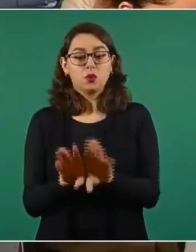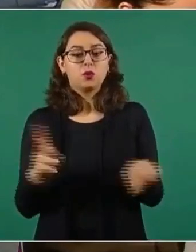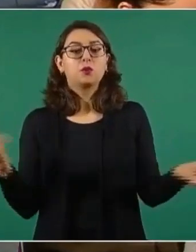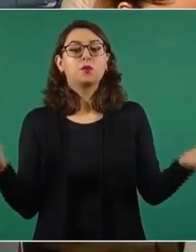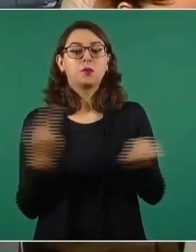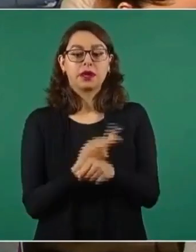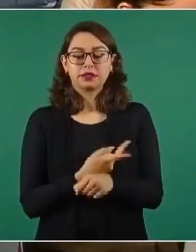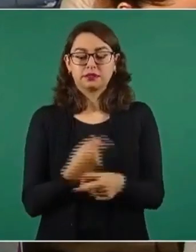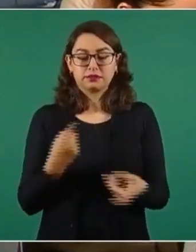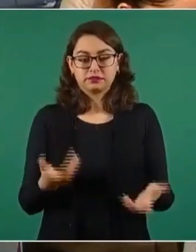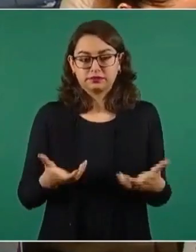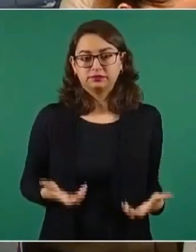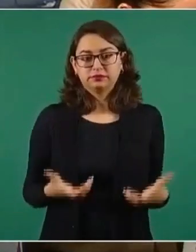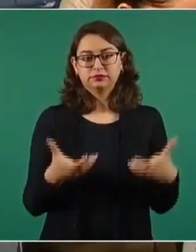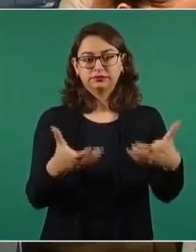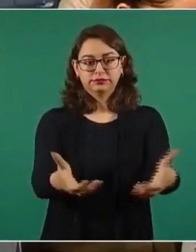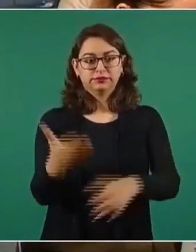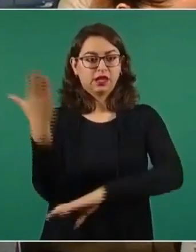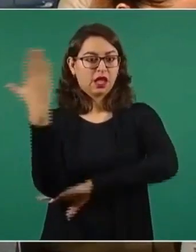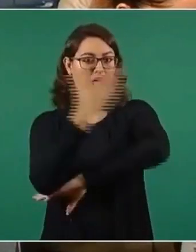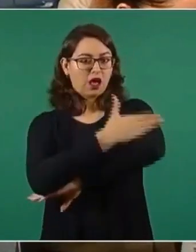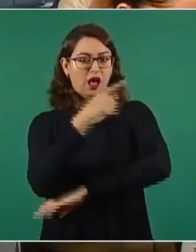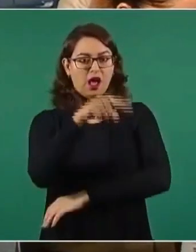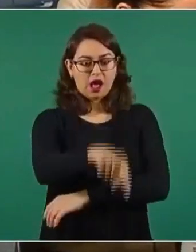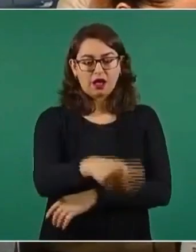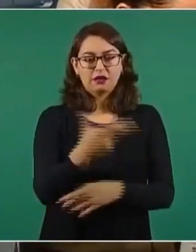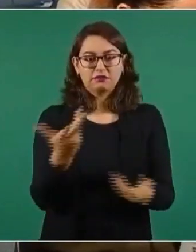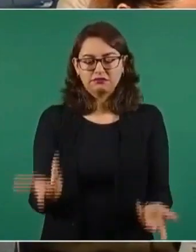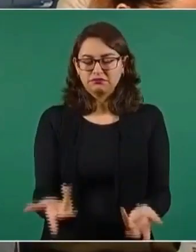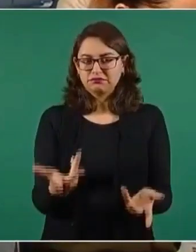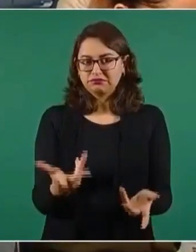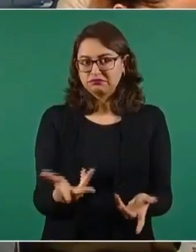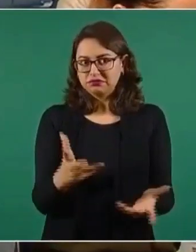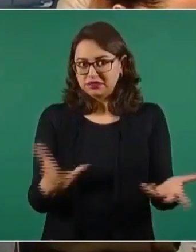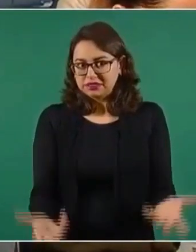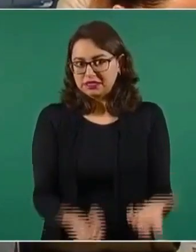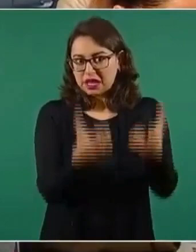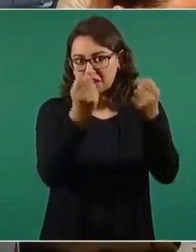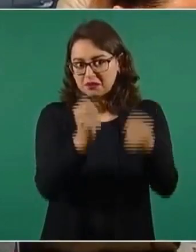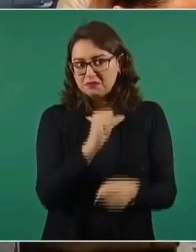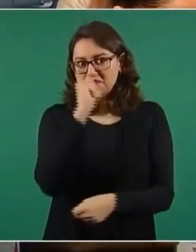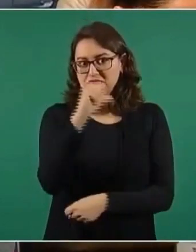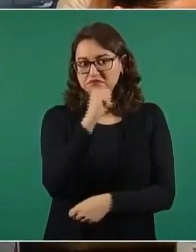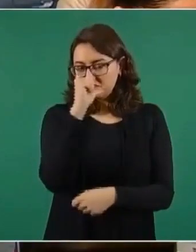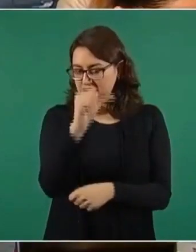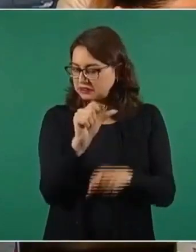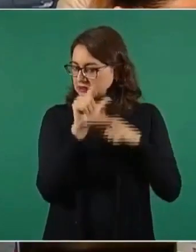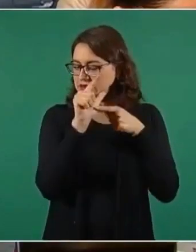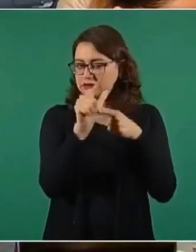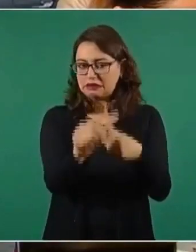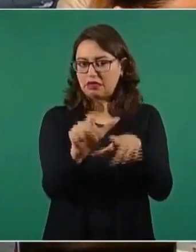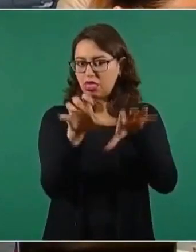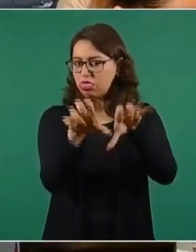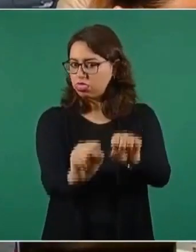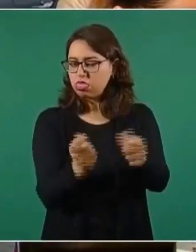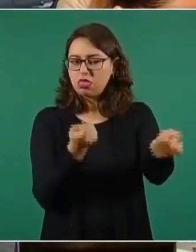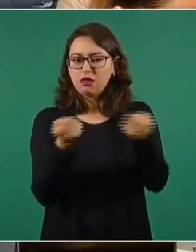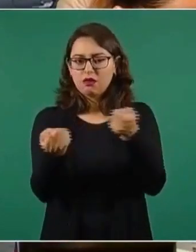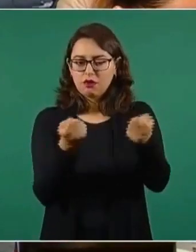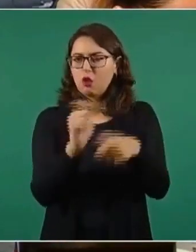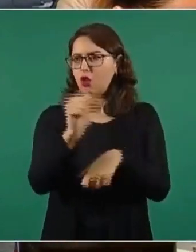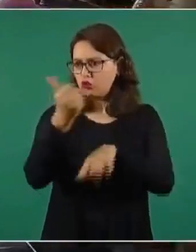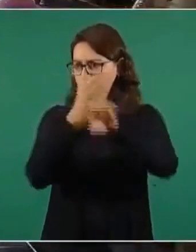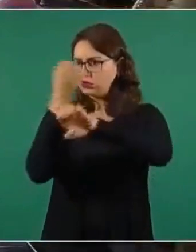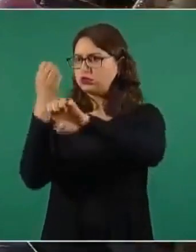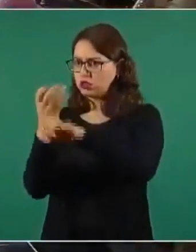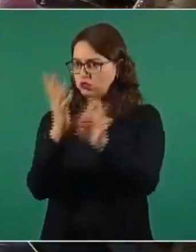rescatar las casetas de cobro tomadas desde hace mucho en Sonora. O se ha hecho en otros estados y qué ha pasado con este operativo aquí en la